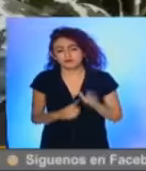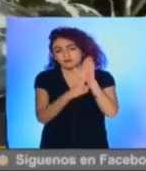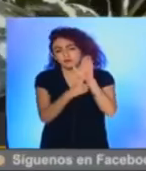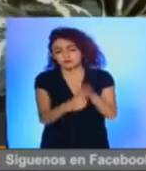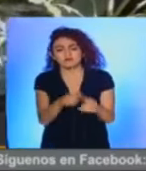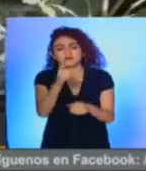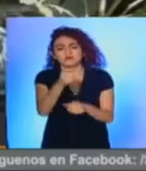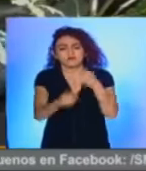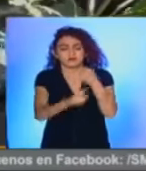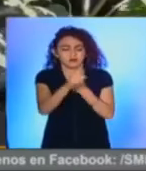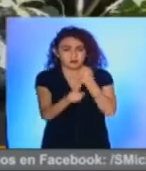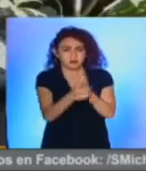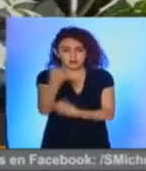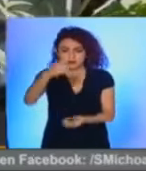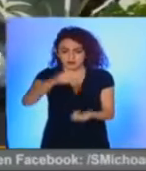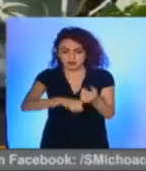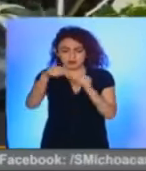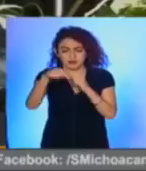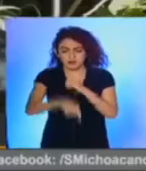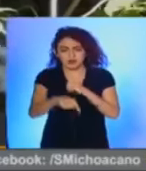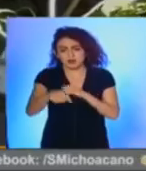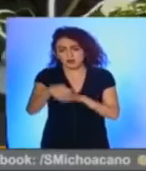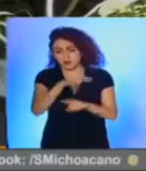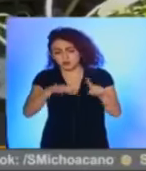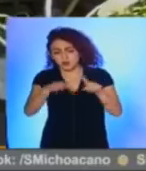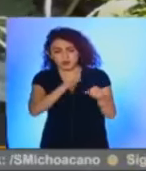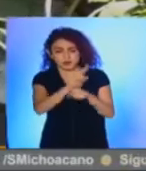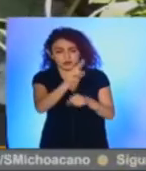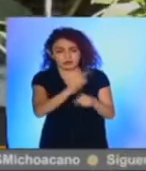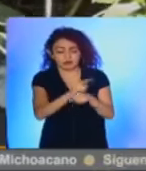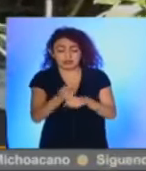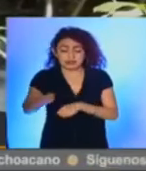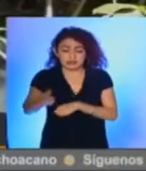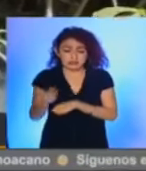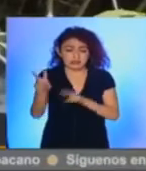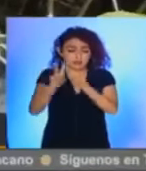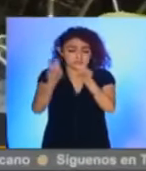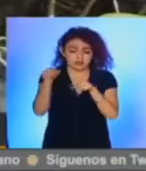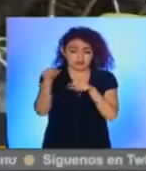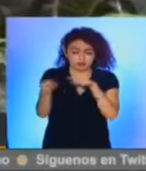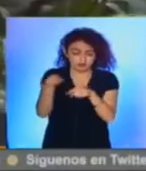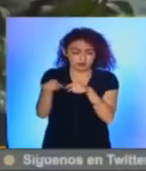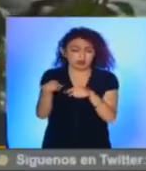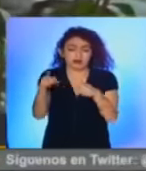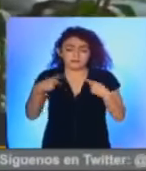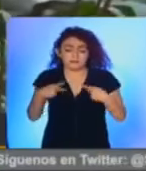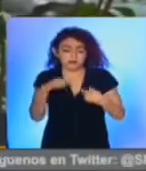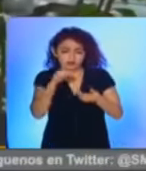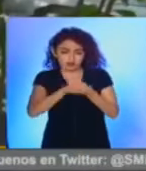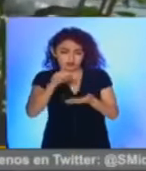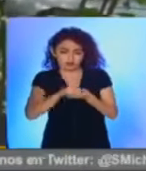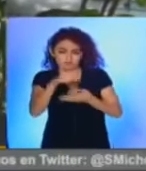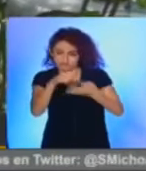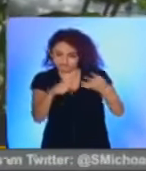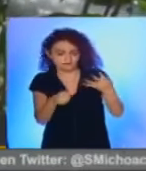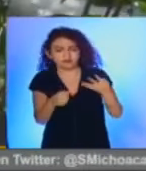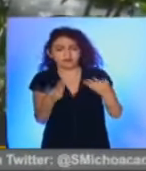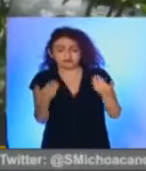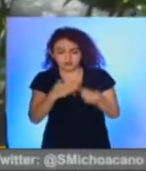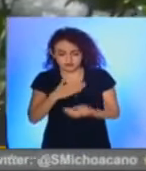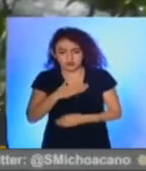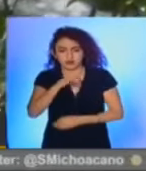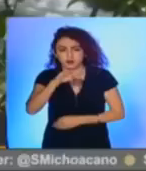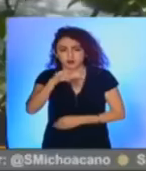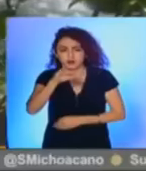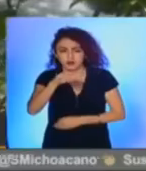un poco la problemática ambiental en Europa en torno al río, que somos varios coautores. Su servidor Juan Manuel